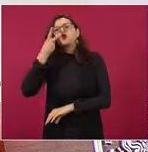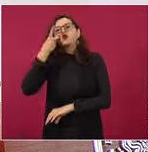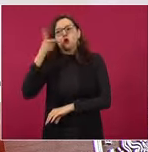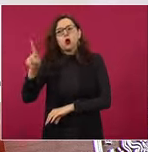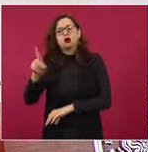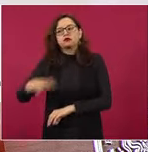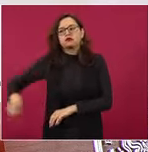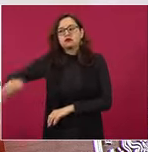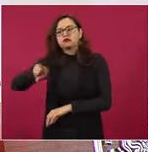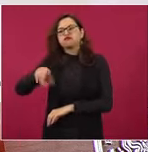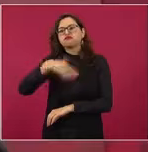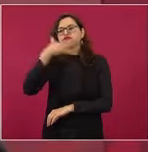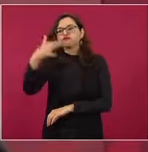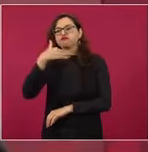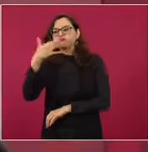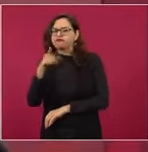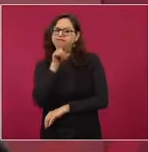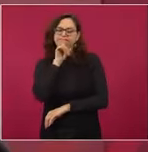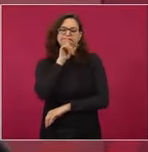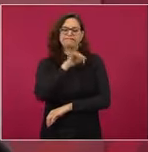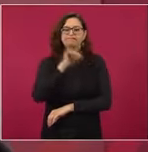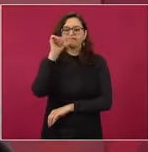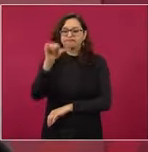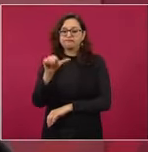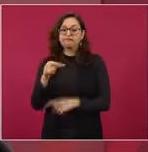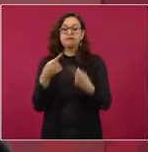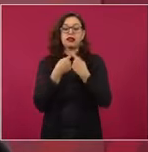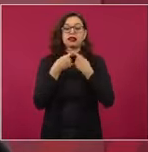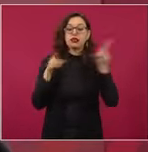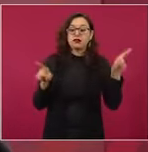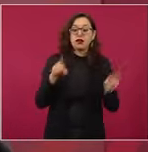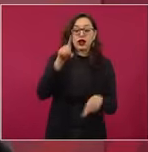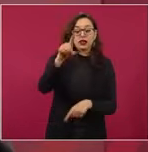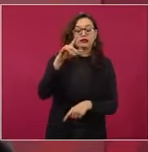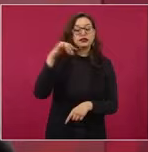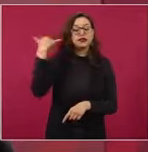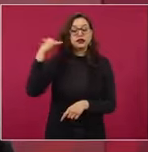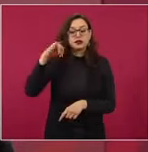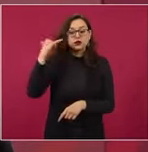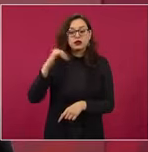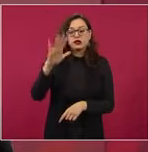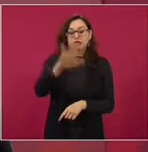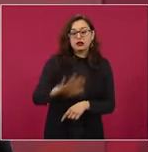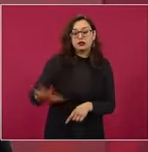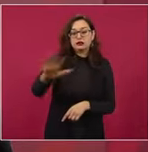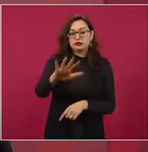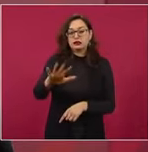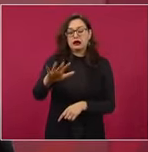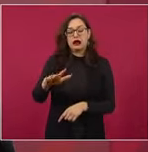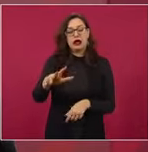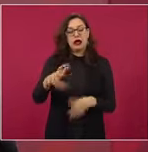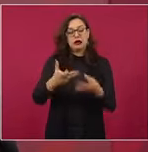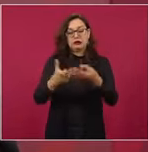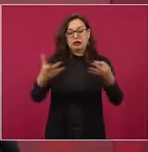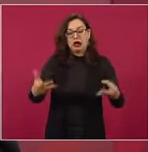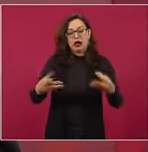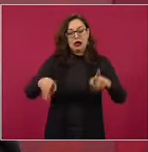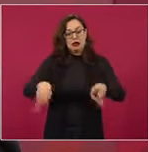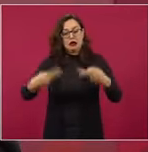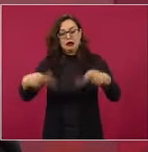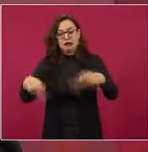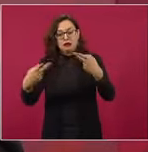en la Riviera Maya, desgraciadamente, de gente